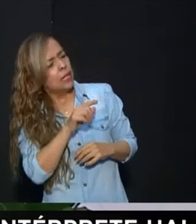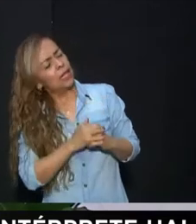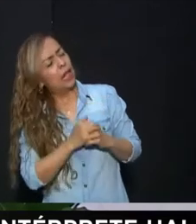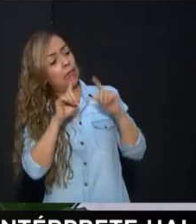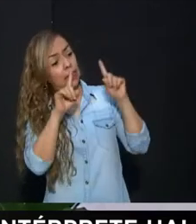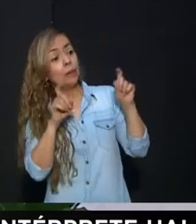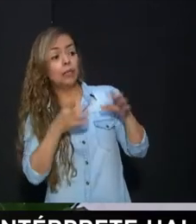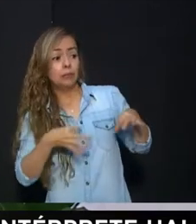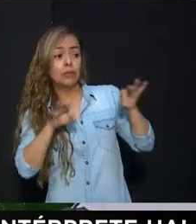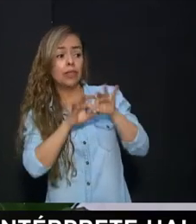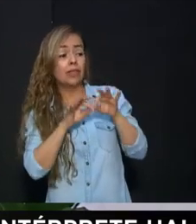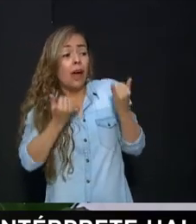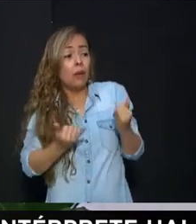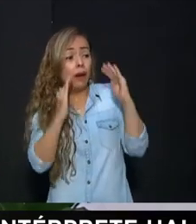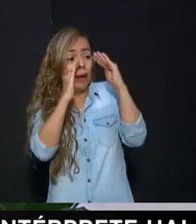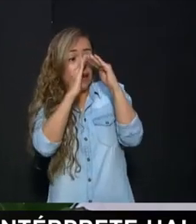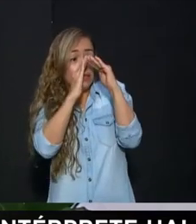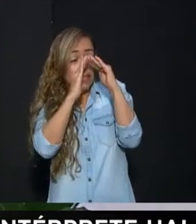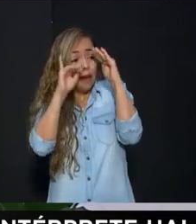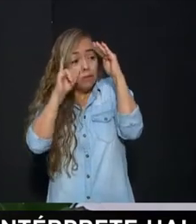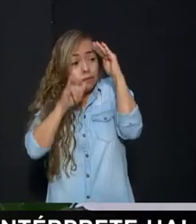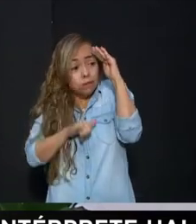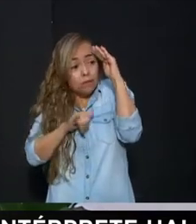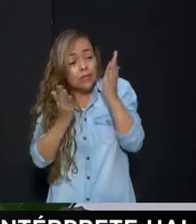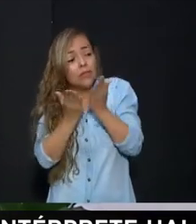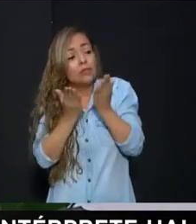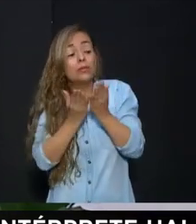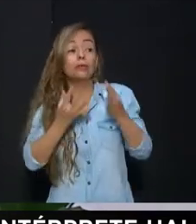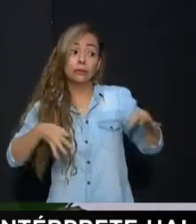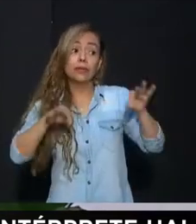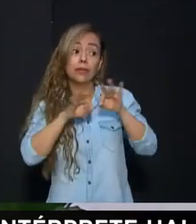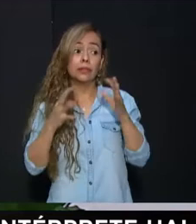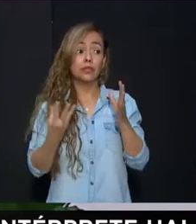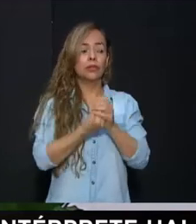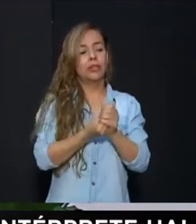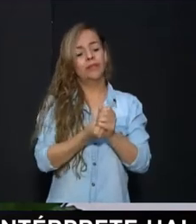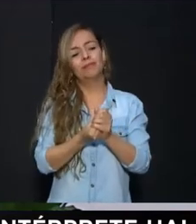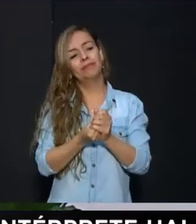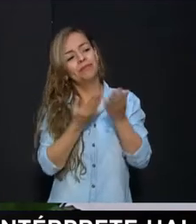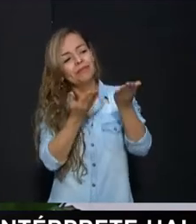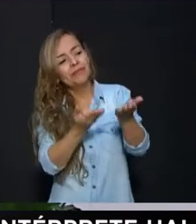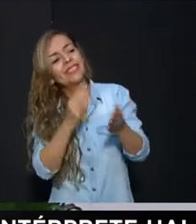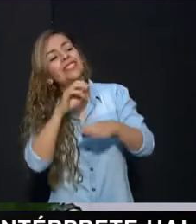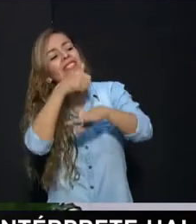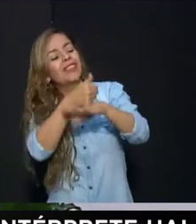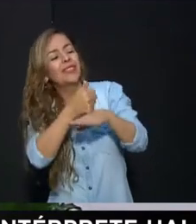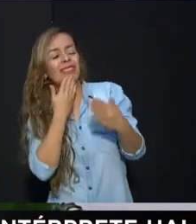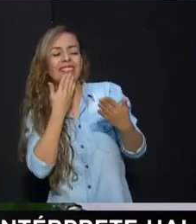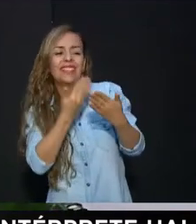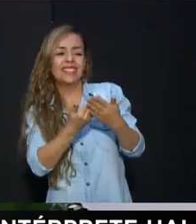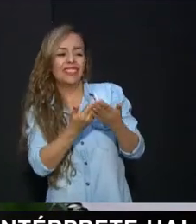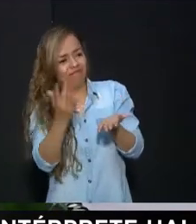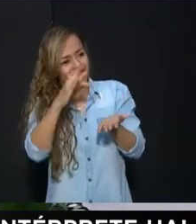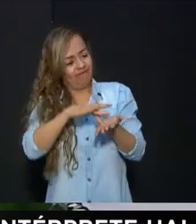fundamental, ese tema de la educación inclusiva. Rector, qué rico que estés acá con nosotros y siempre decimos que los